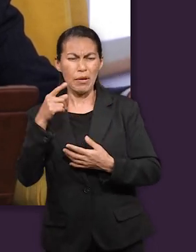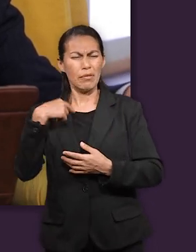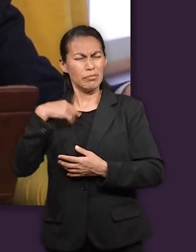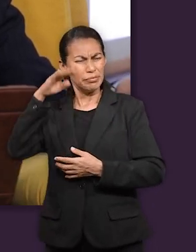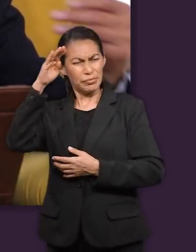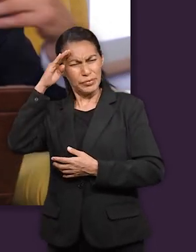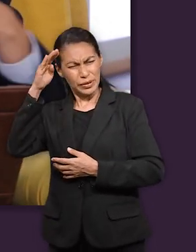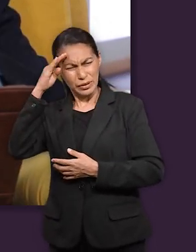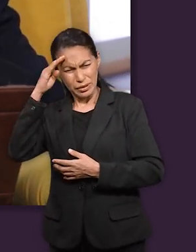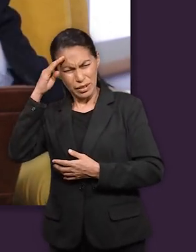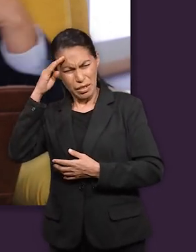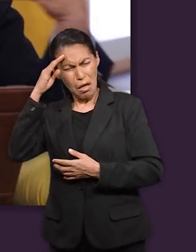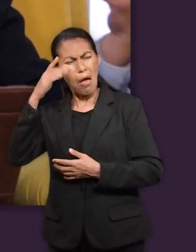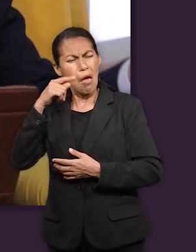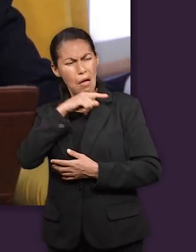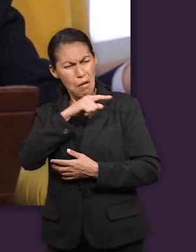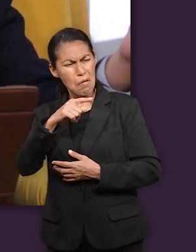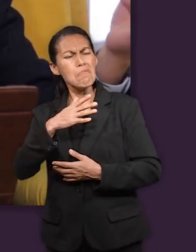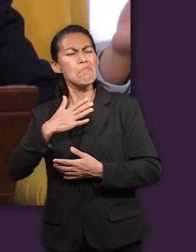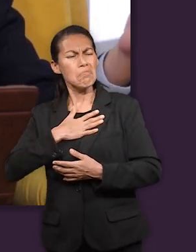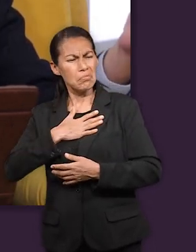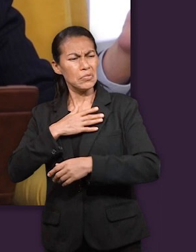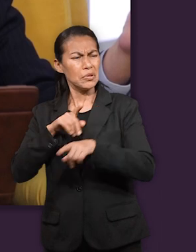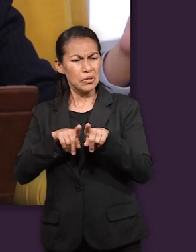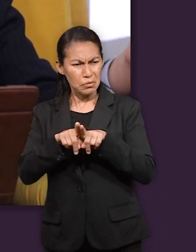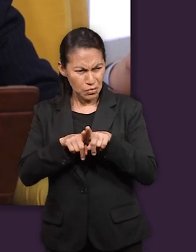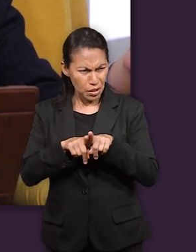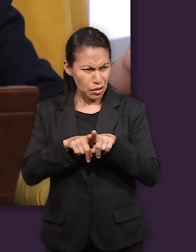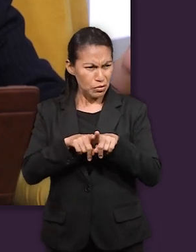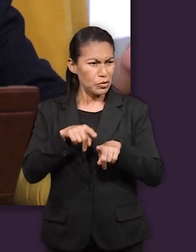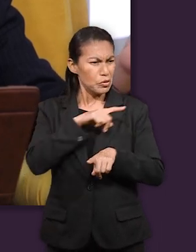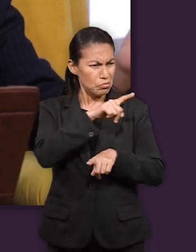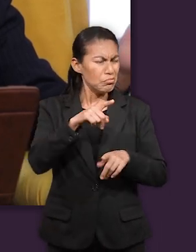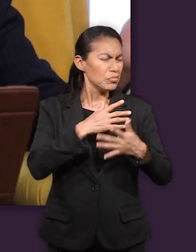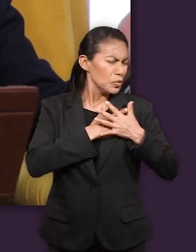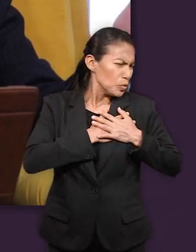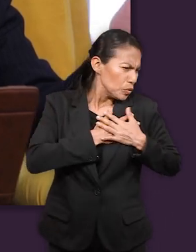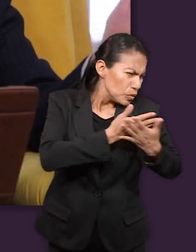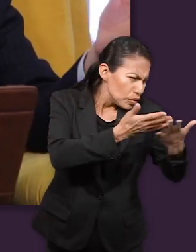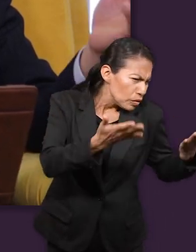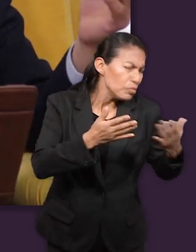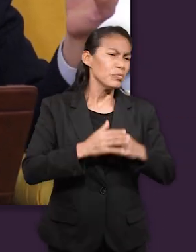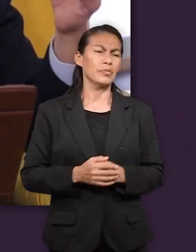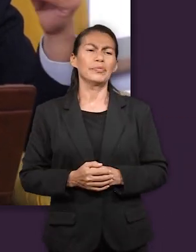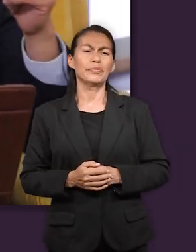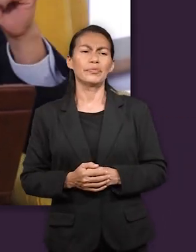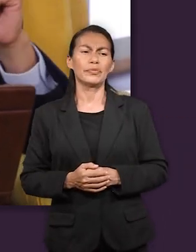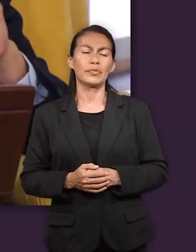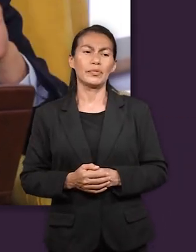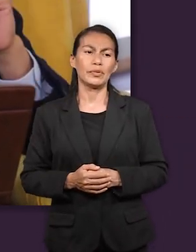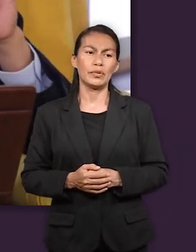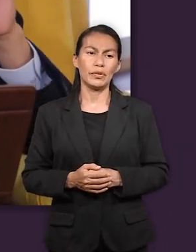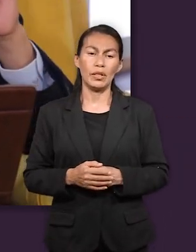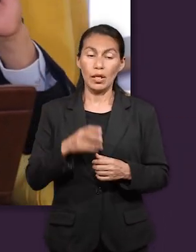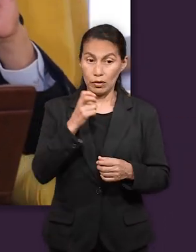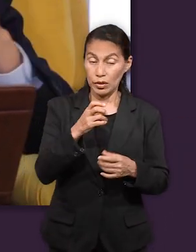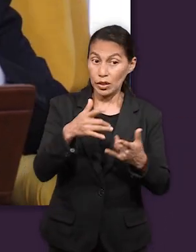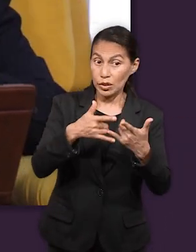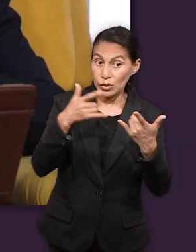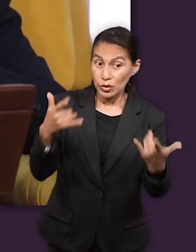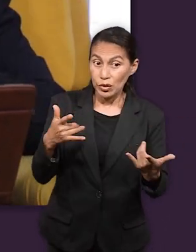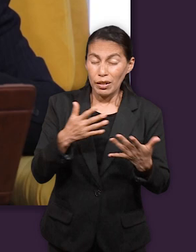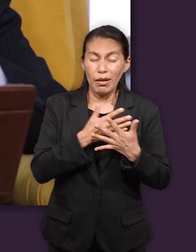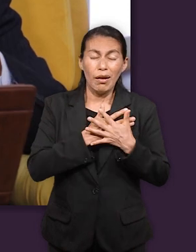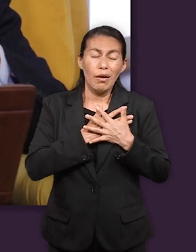siendo mis hermanos y les sigo teniendo todo el amor justamente porque son mis hermanos así que esta es una historia